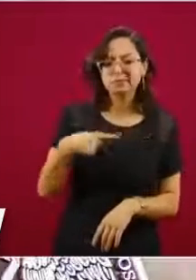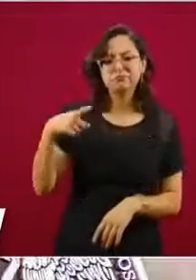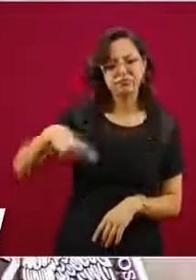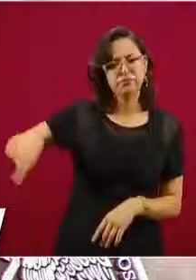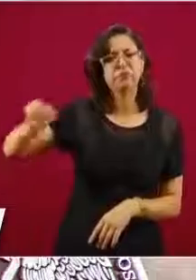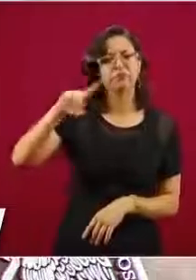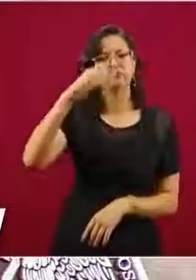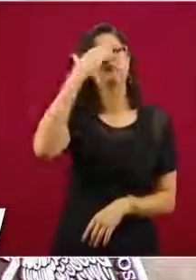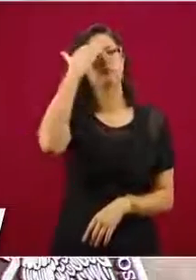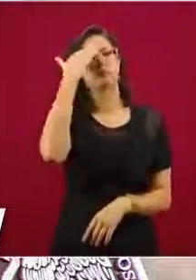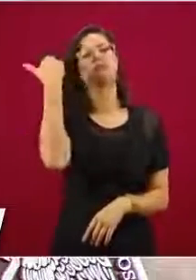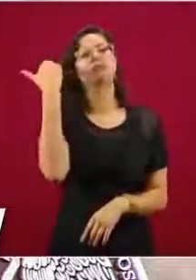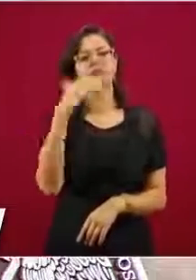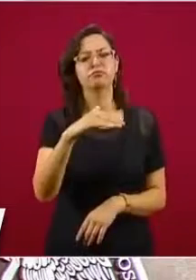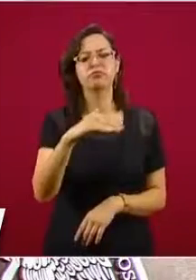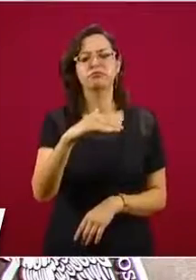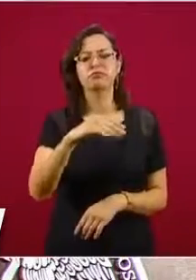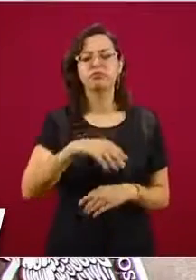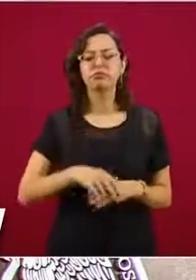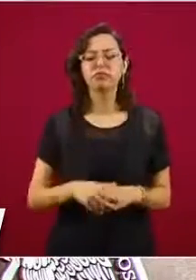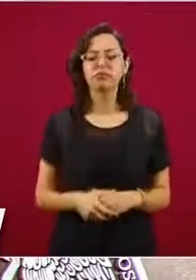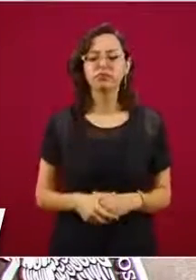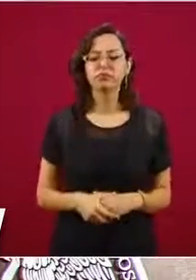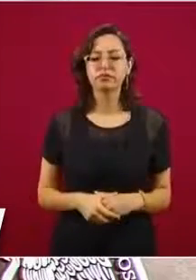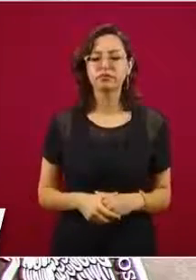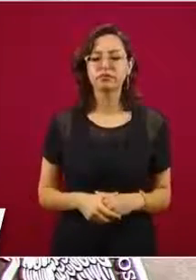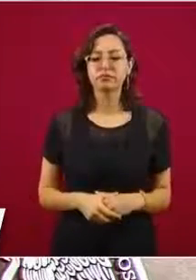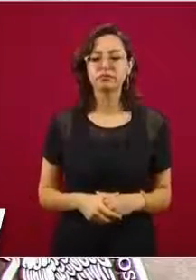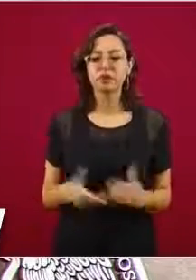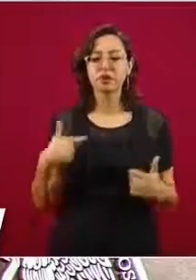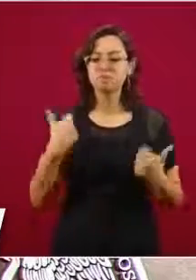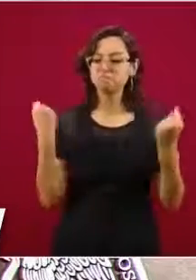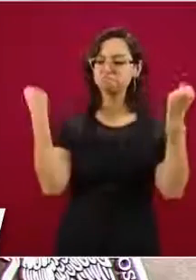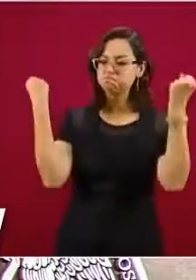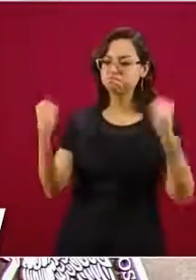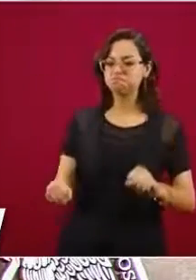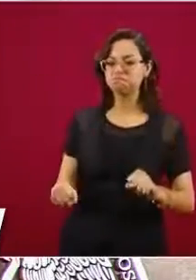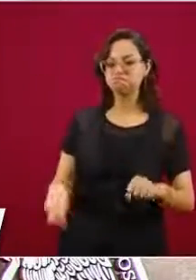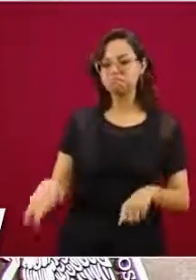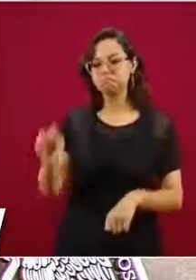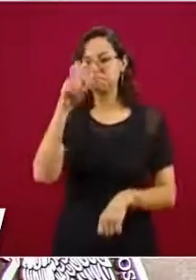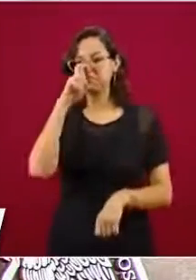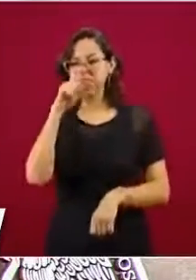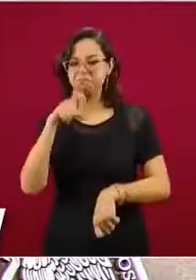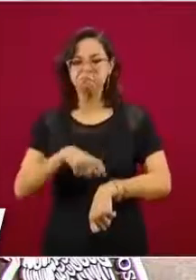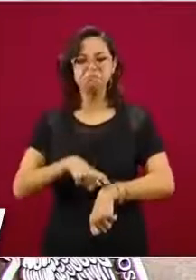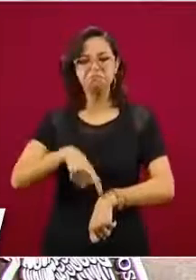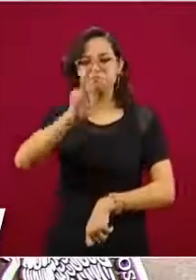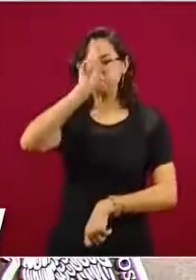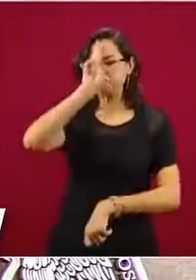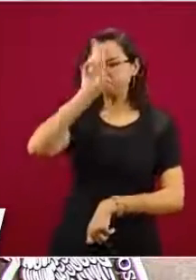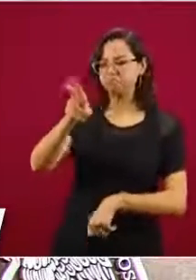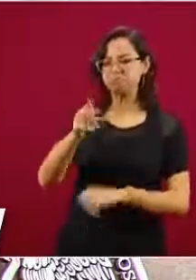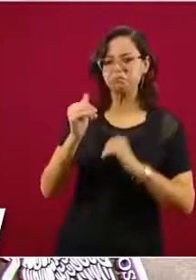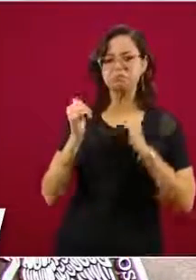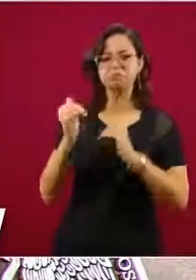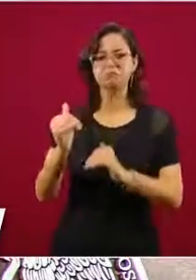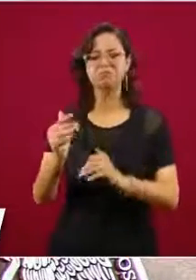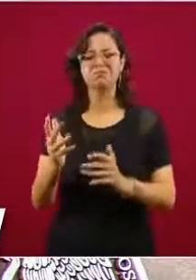mucho menos el autoritarismo, toques de queda y prohibiciones.